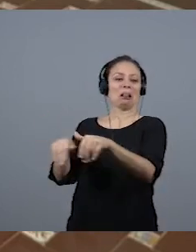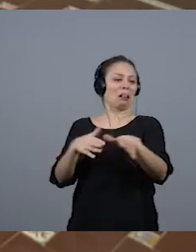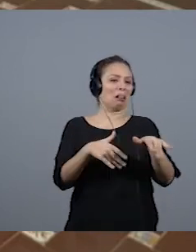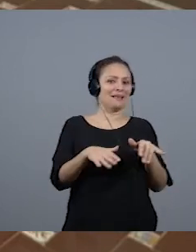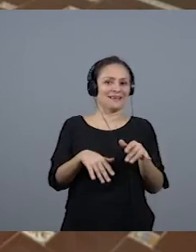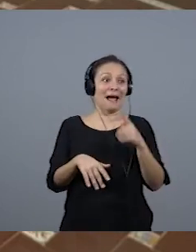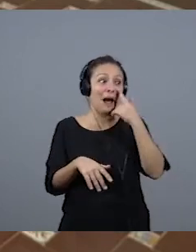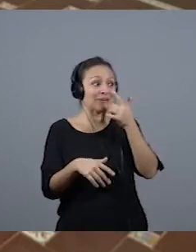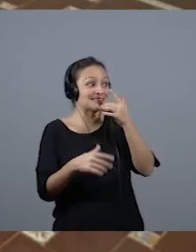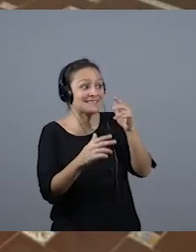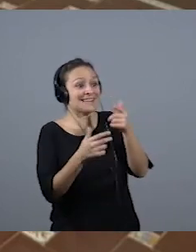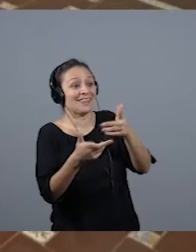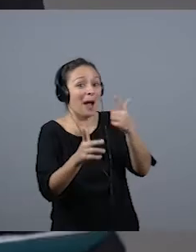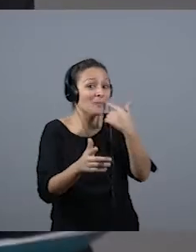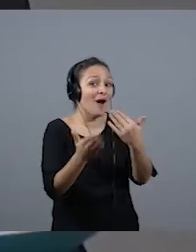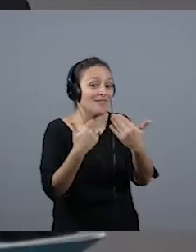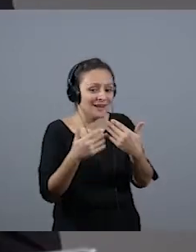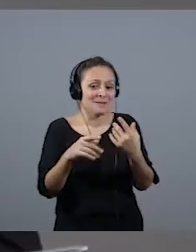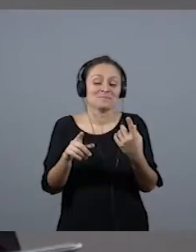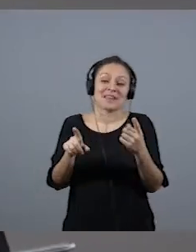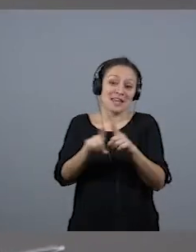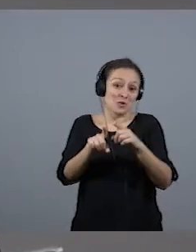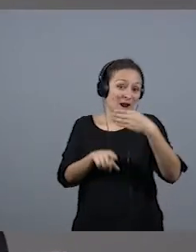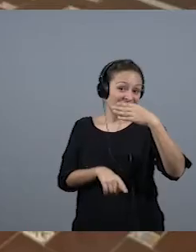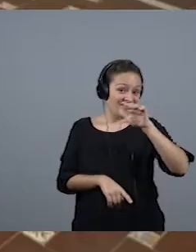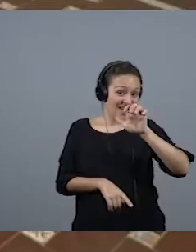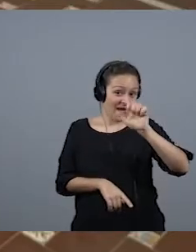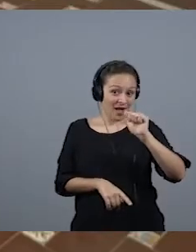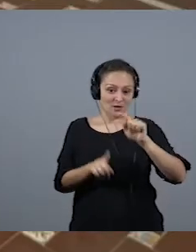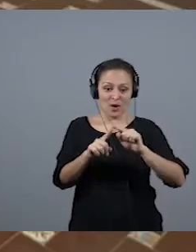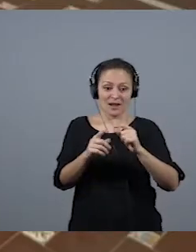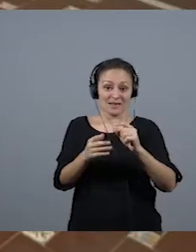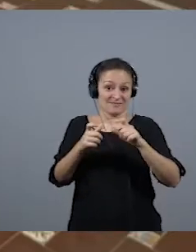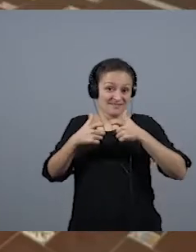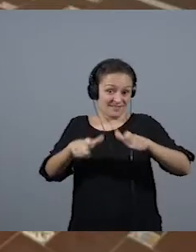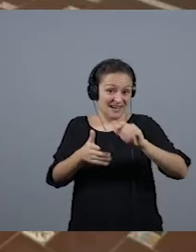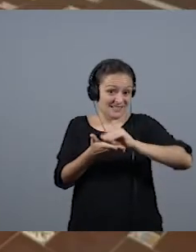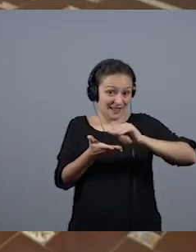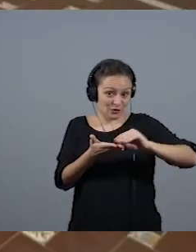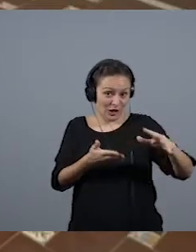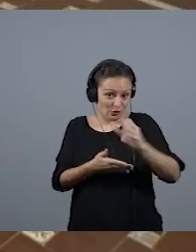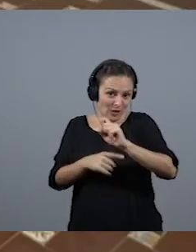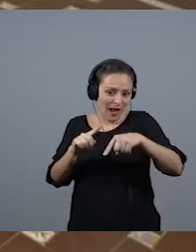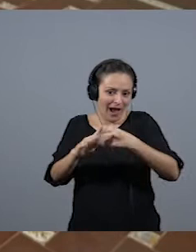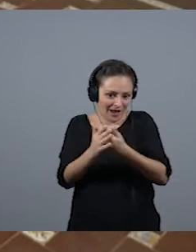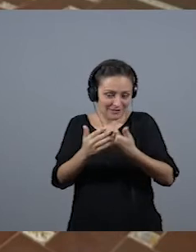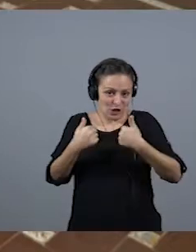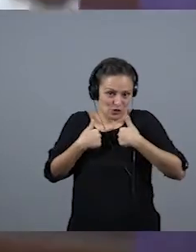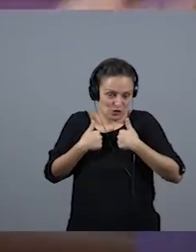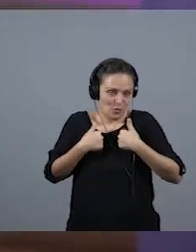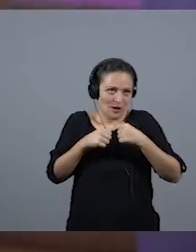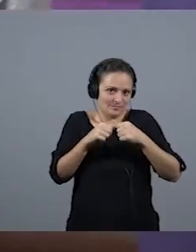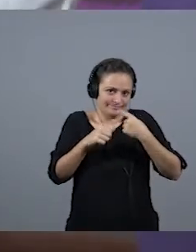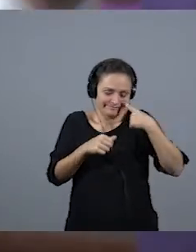dejamos, ¿no? Igual que Bea también en todas las redacciones, y yo que he tenido, bueno, la trayectoria durante